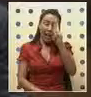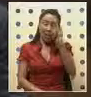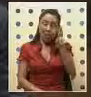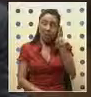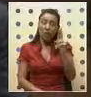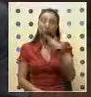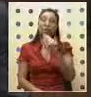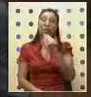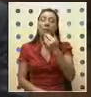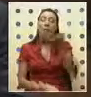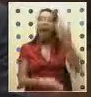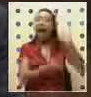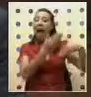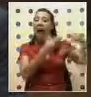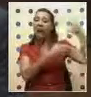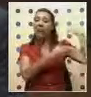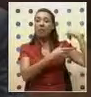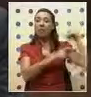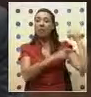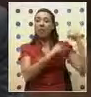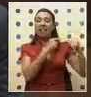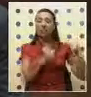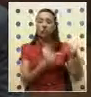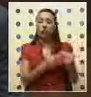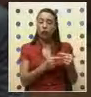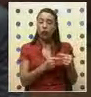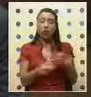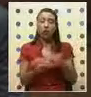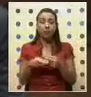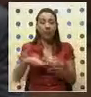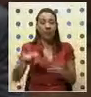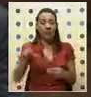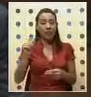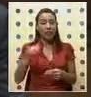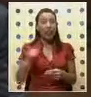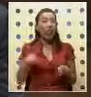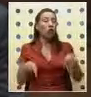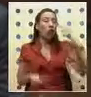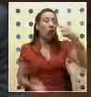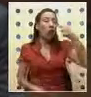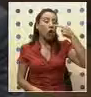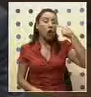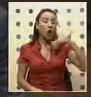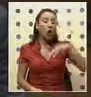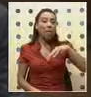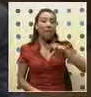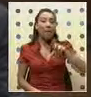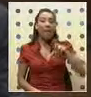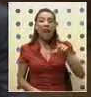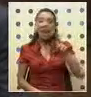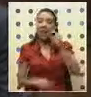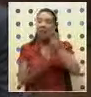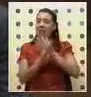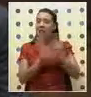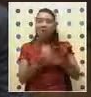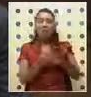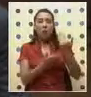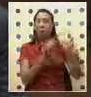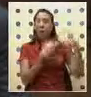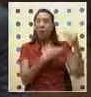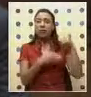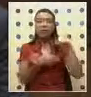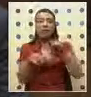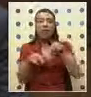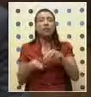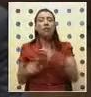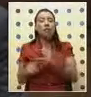pero también a sus antepasados y a su historia. El nombre de Nelson, con el que popularmente se conoce a Mandela, no tiene que ver con ningún antepasado. Ese